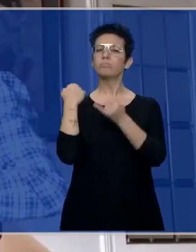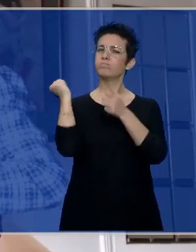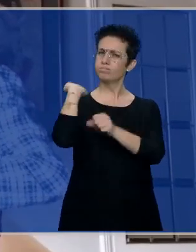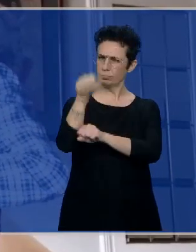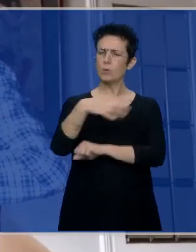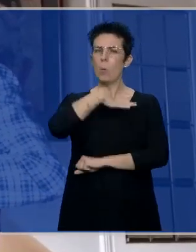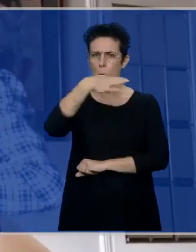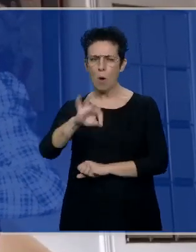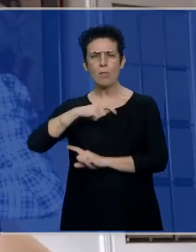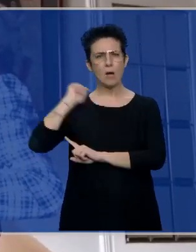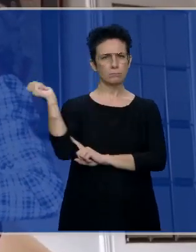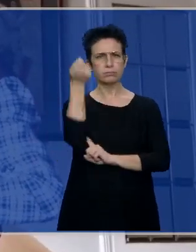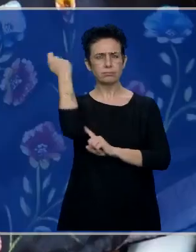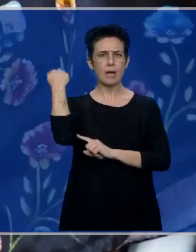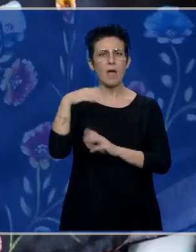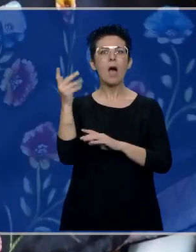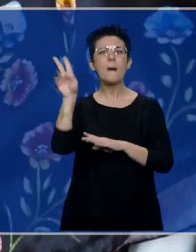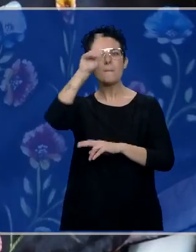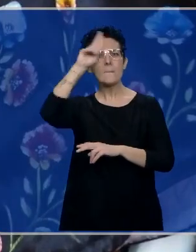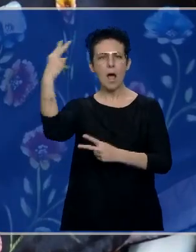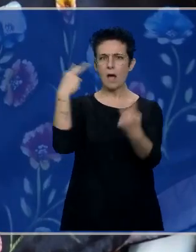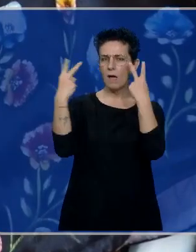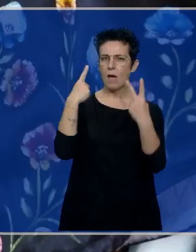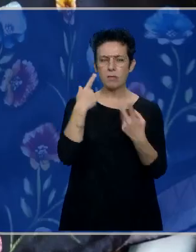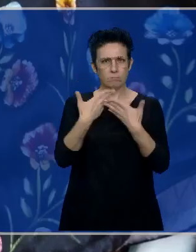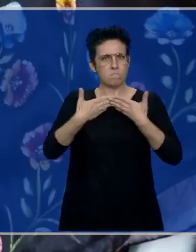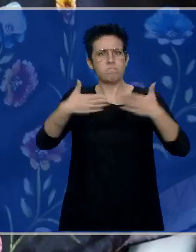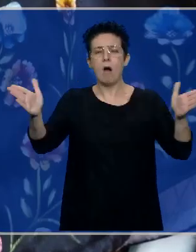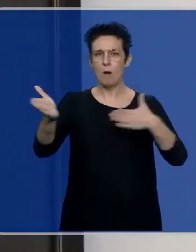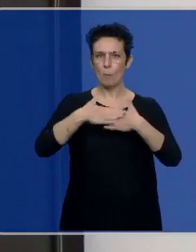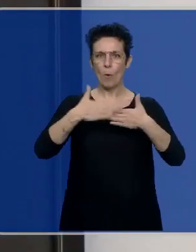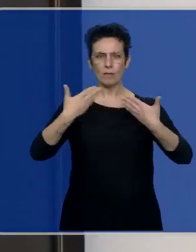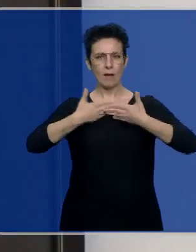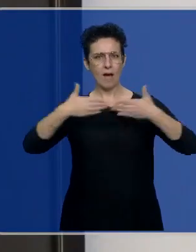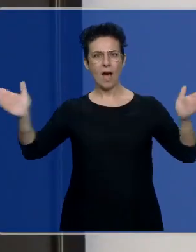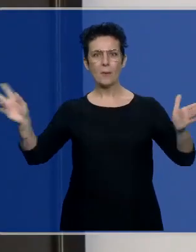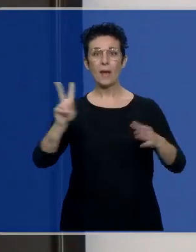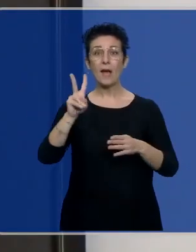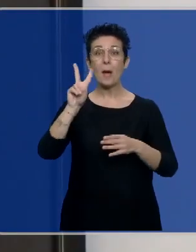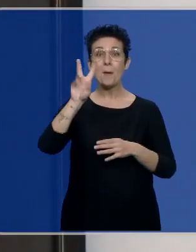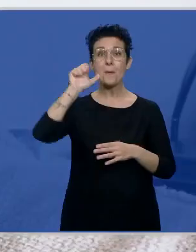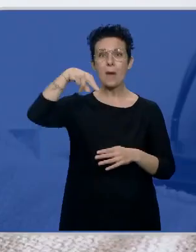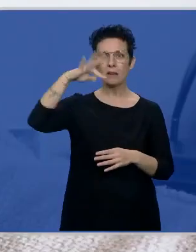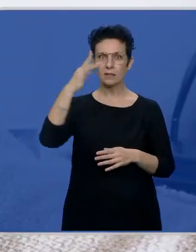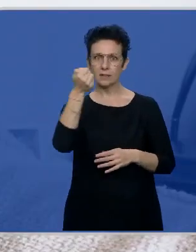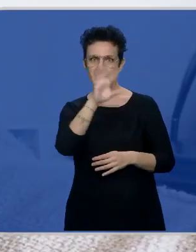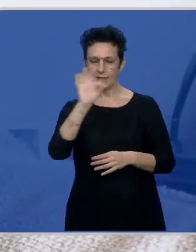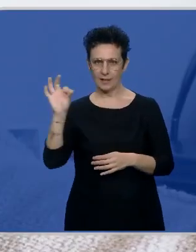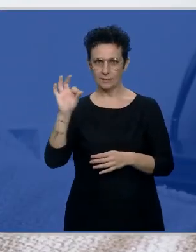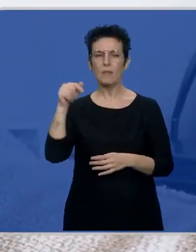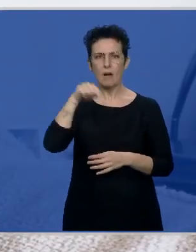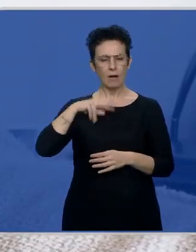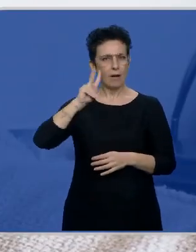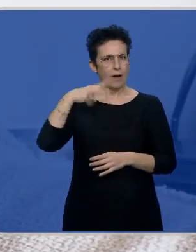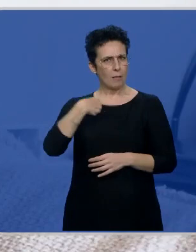de la afición de Madrid abriendo hasta en cinco ocasiones la puerta grande de las ventas. Mi carrera la verdad es que a mí mismo me